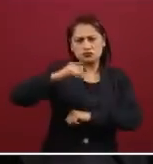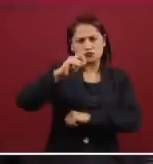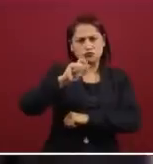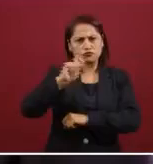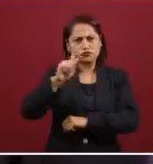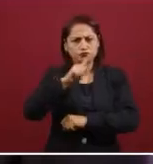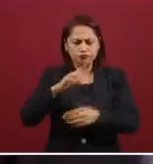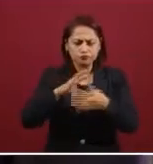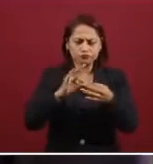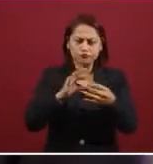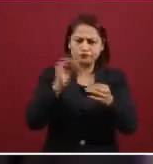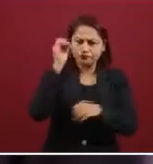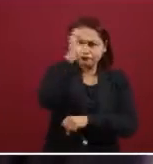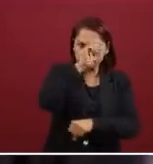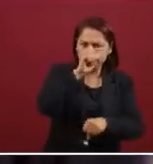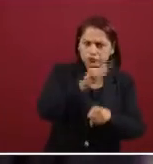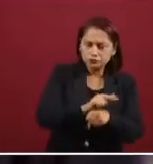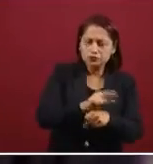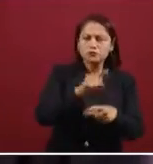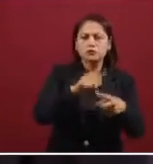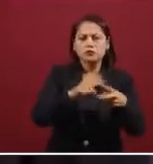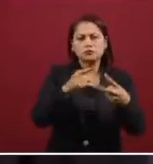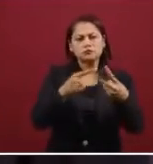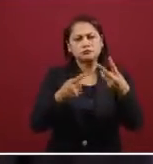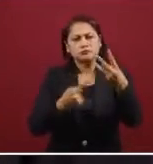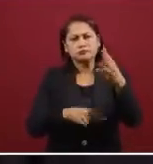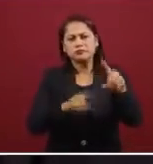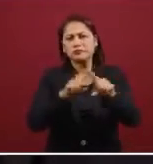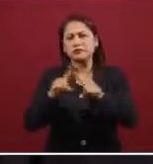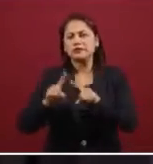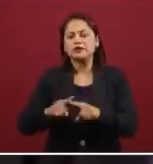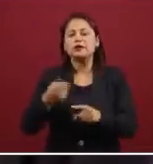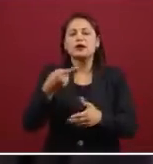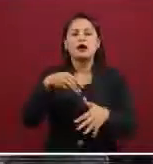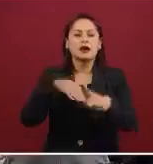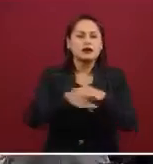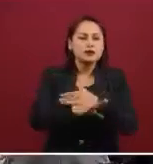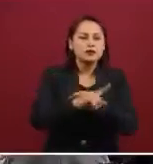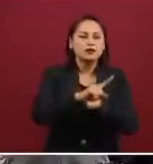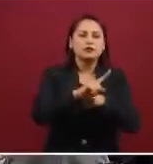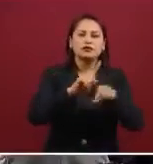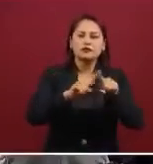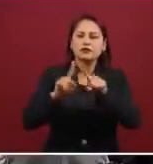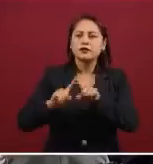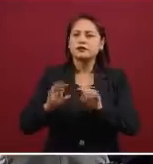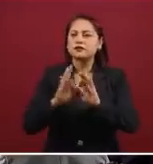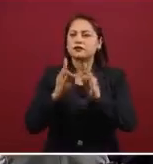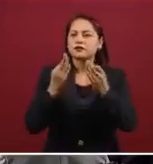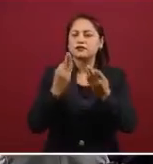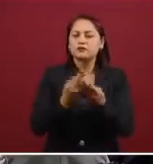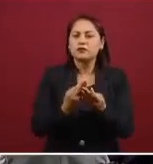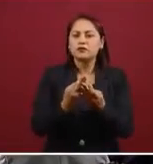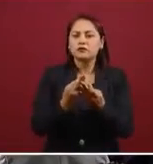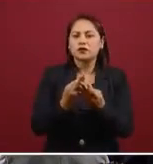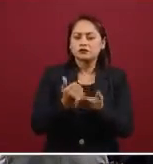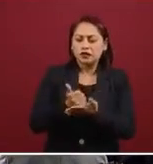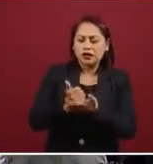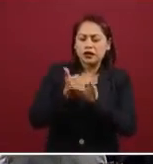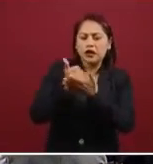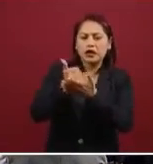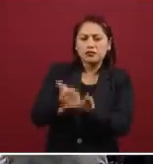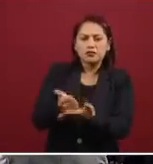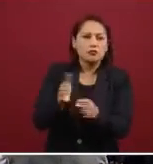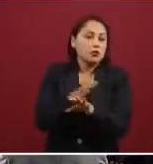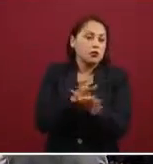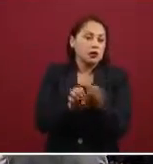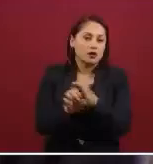hacer una serie de activaciones territoriales, desde circo social, orquestas, talleres de teatro,